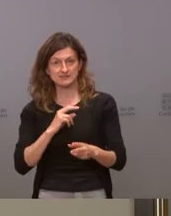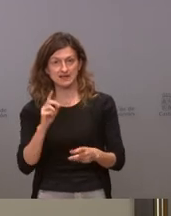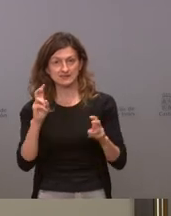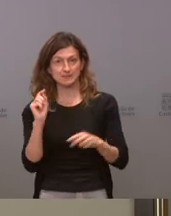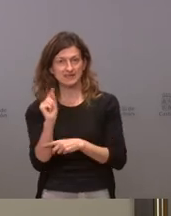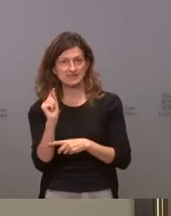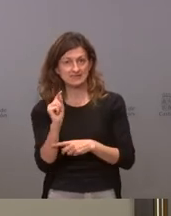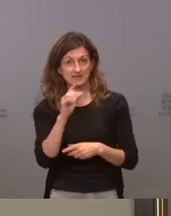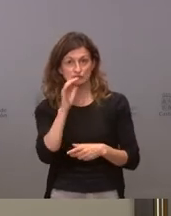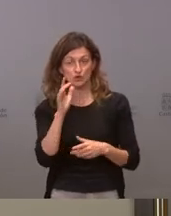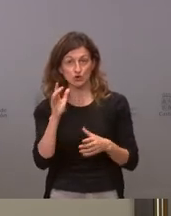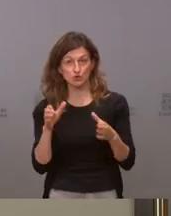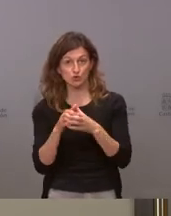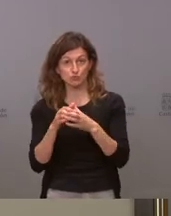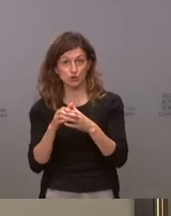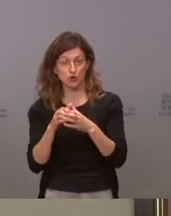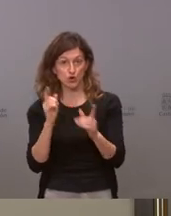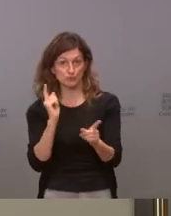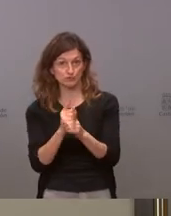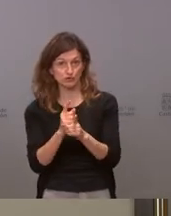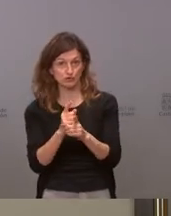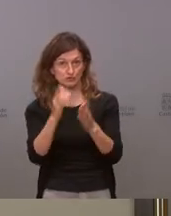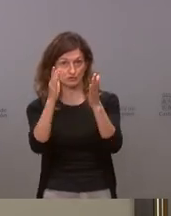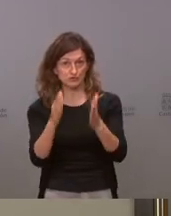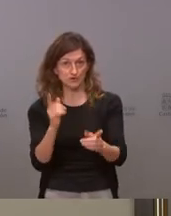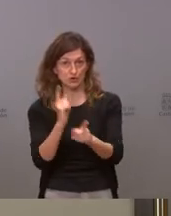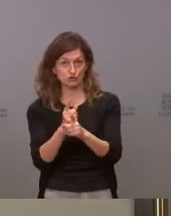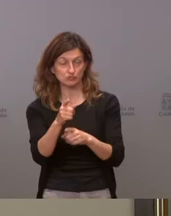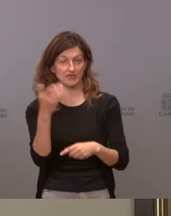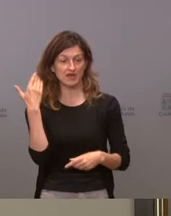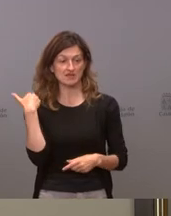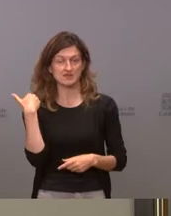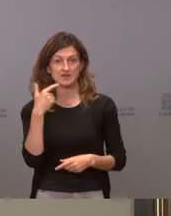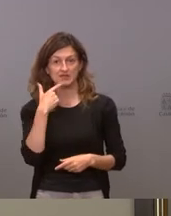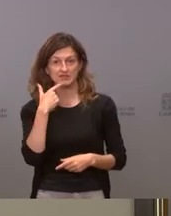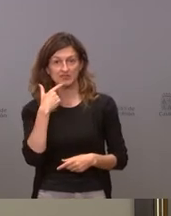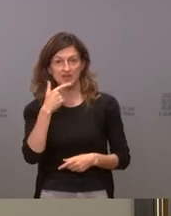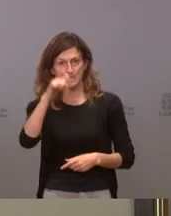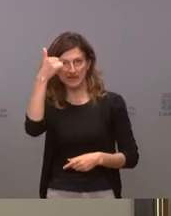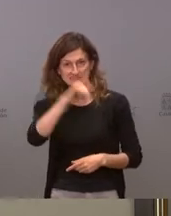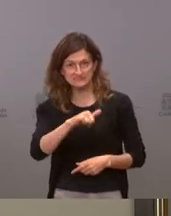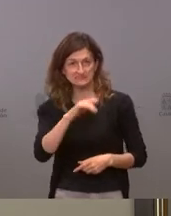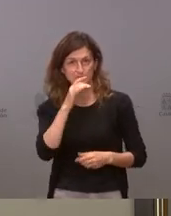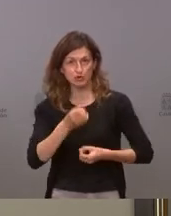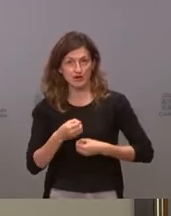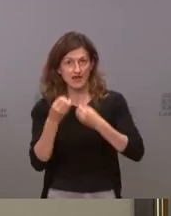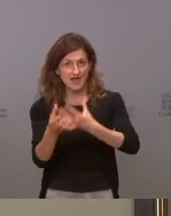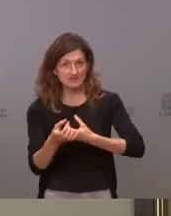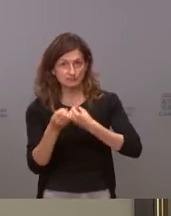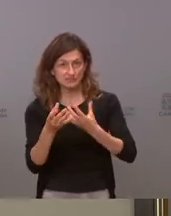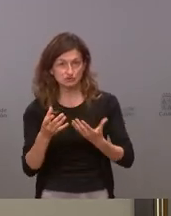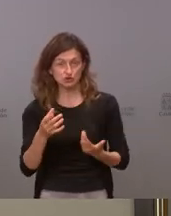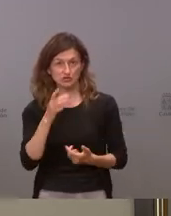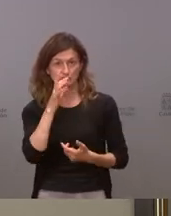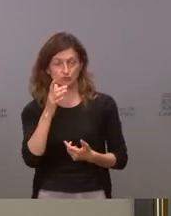vertidas también por la oposición sobre su persona en numerosas ocasiones ayer le llamaron machista por sus expresiones durante